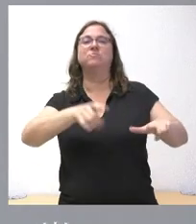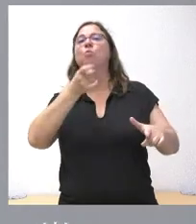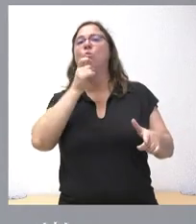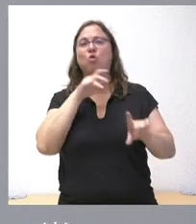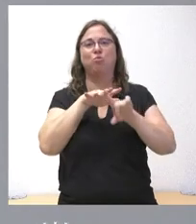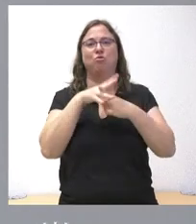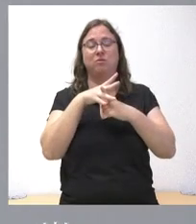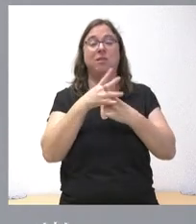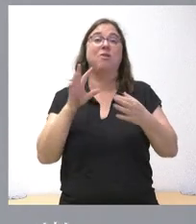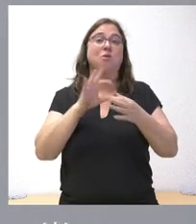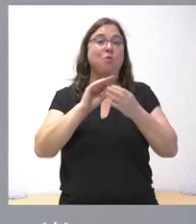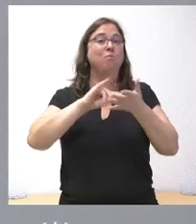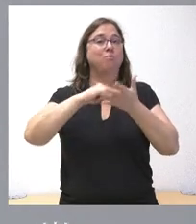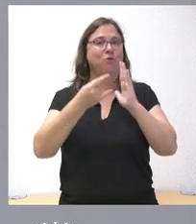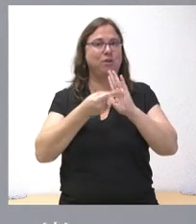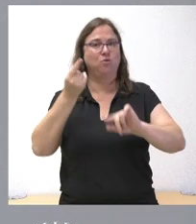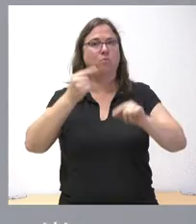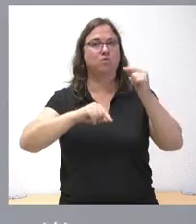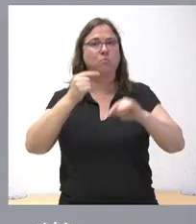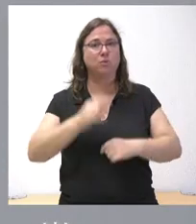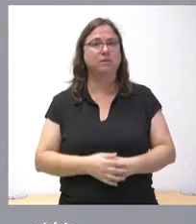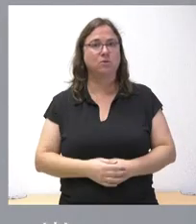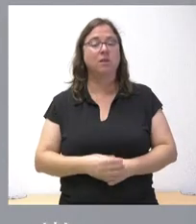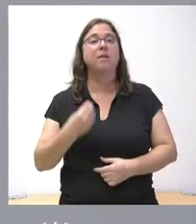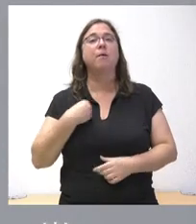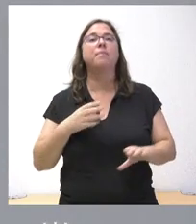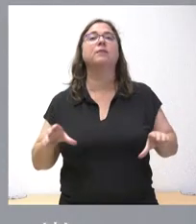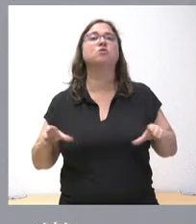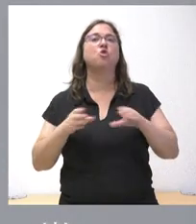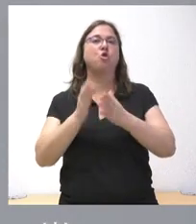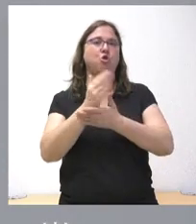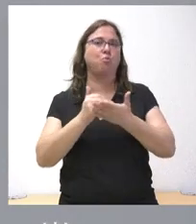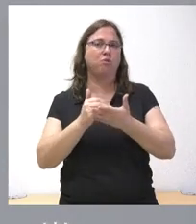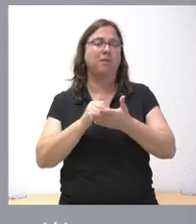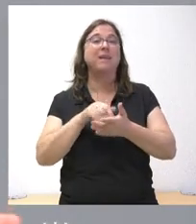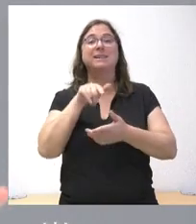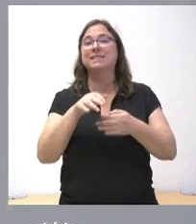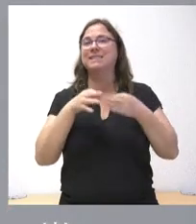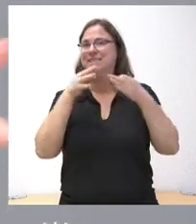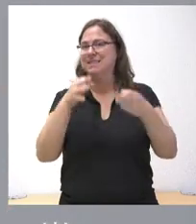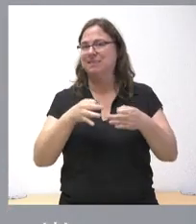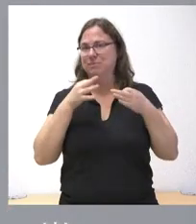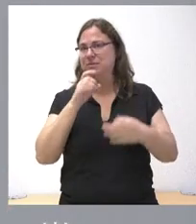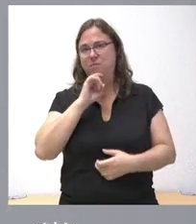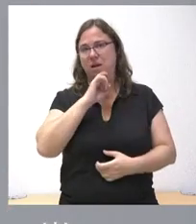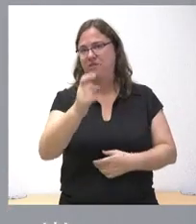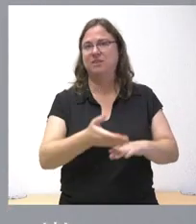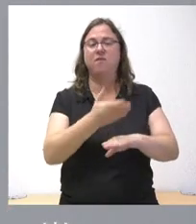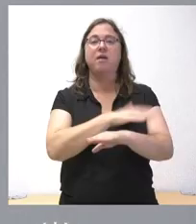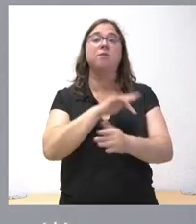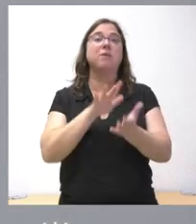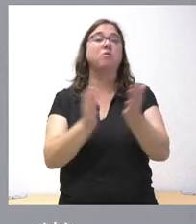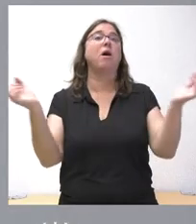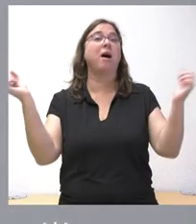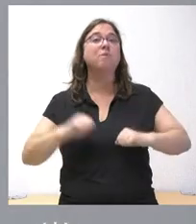acompañar al proyecto de presupuestos de la comunidad autónoma y, por tanto, es una parte que siempre hemos comunicado anteriormente a la aprobación del